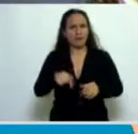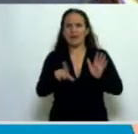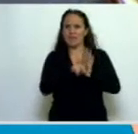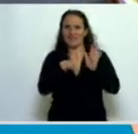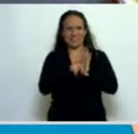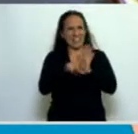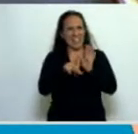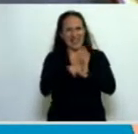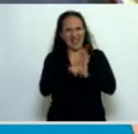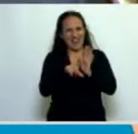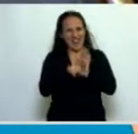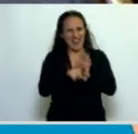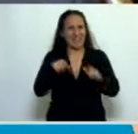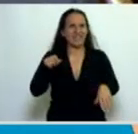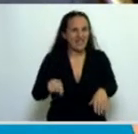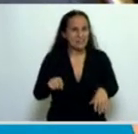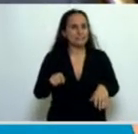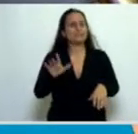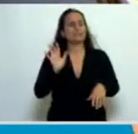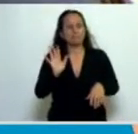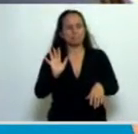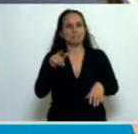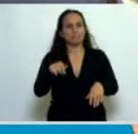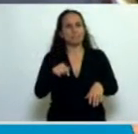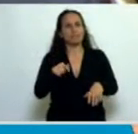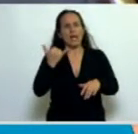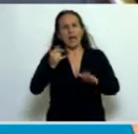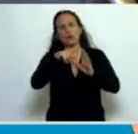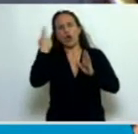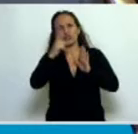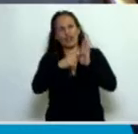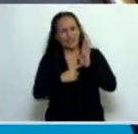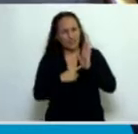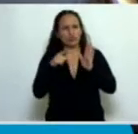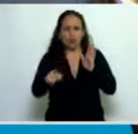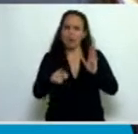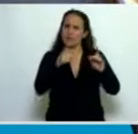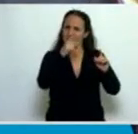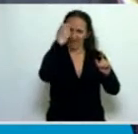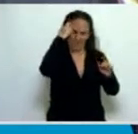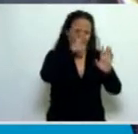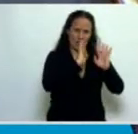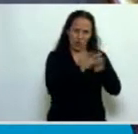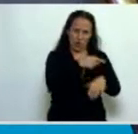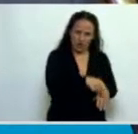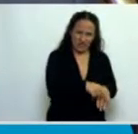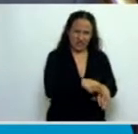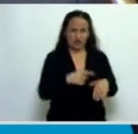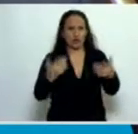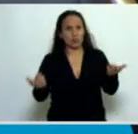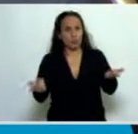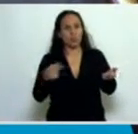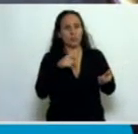ley en consonancia con otros decretos que se han dictado y otras normas que también ha dictado este Congreso, claramente